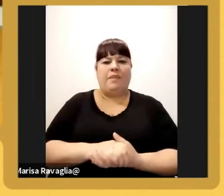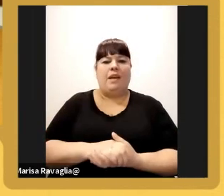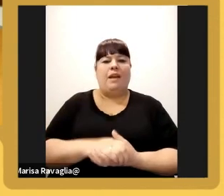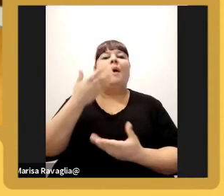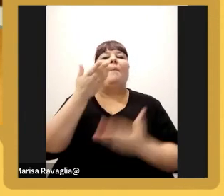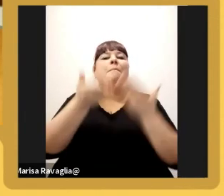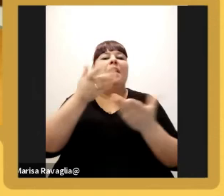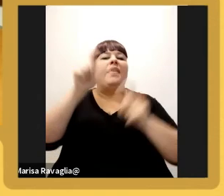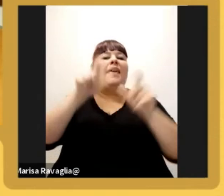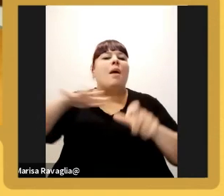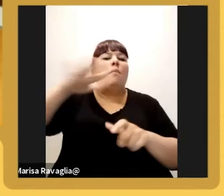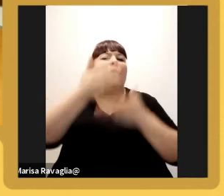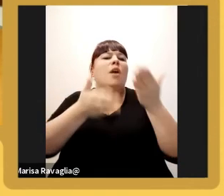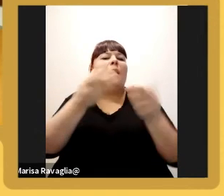la sociedad?